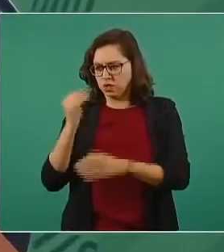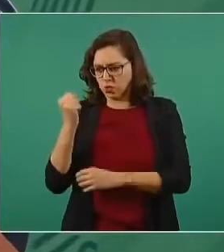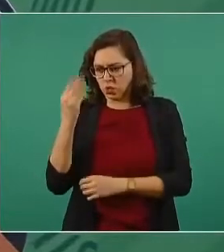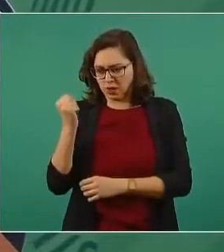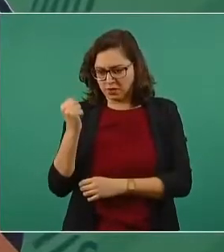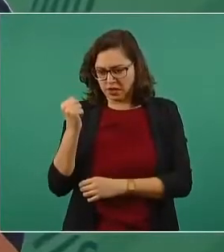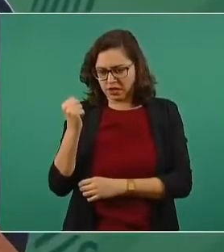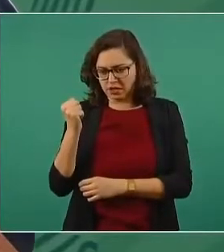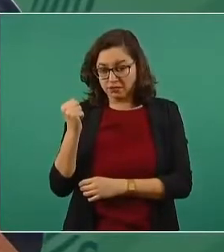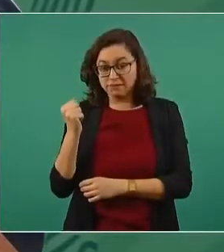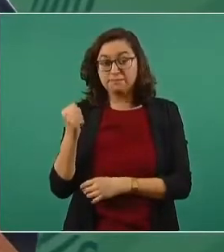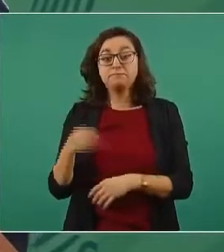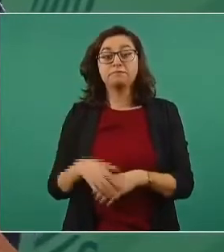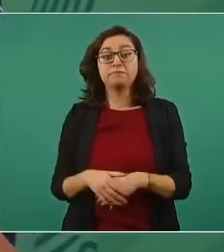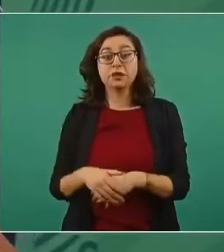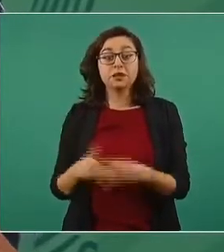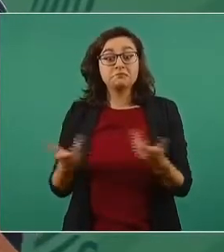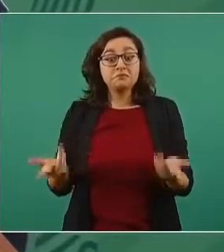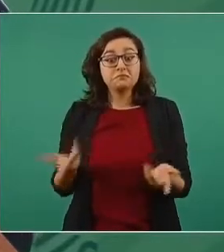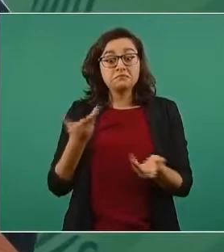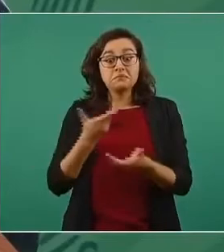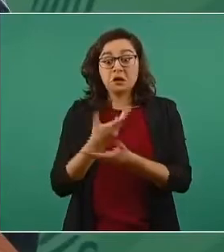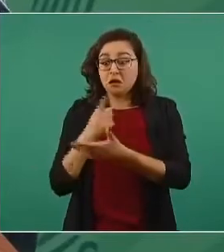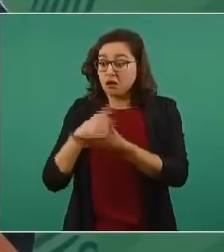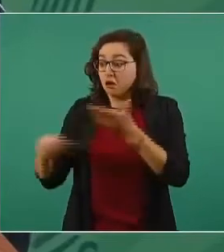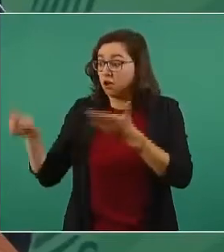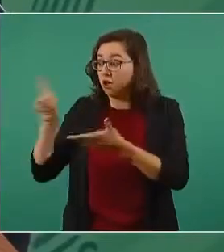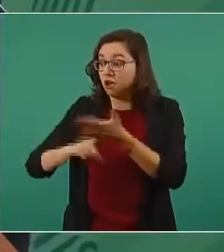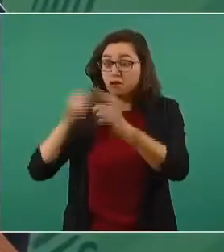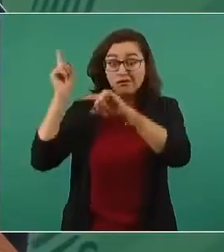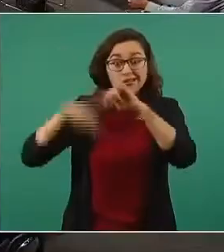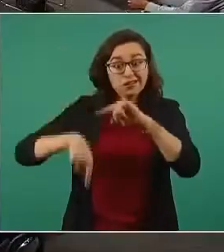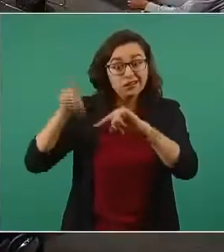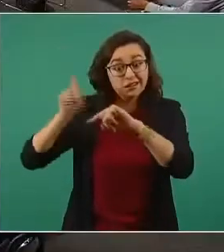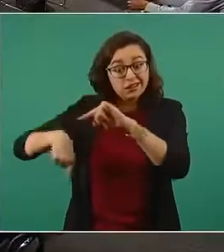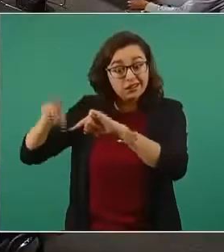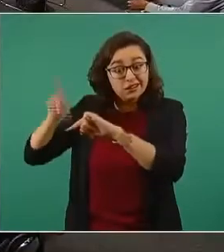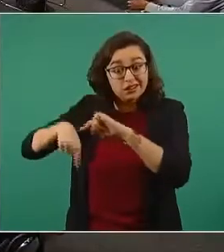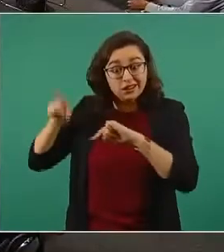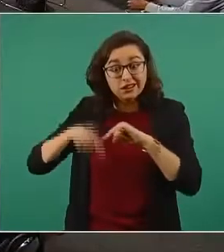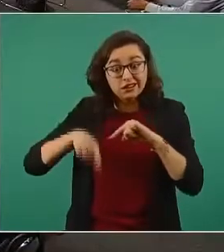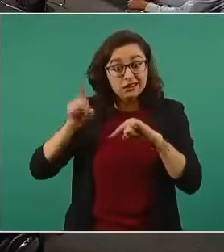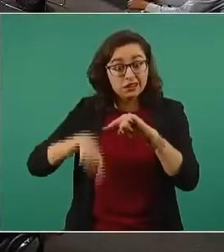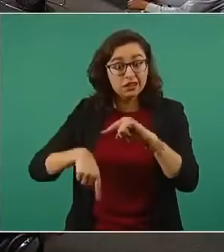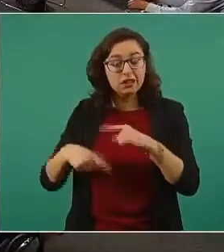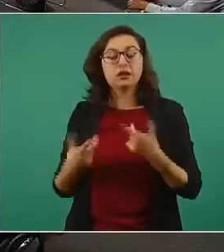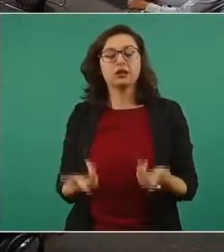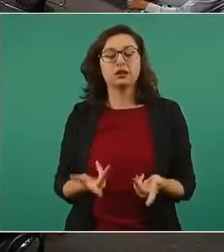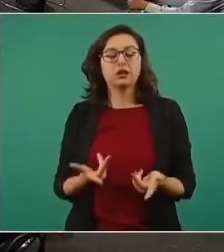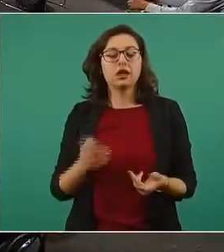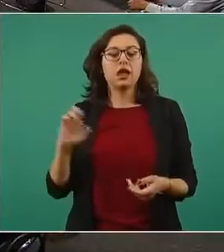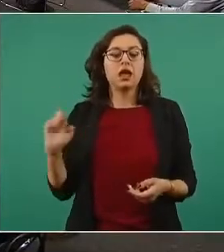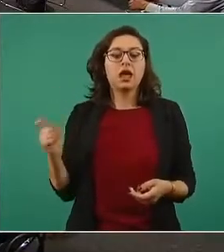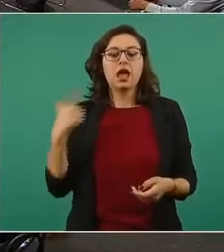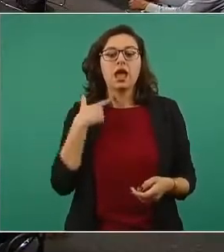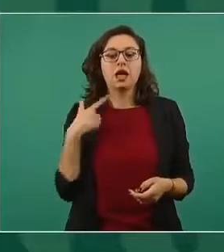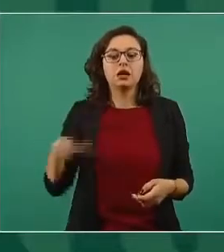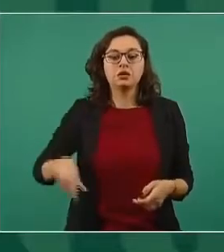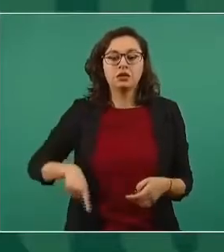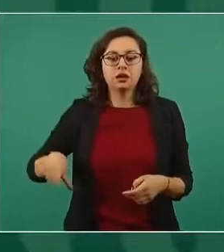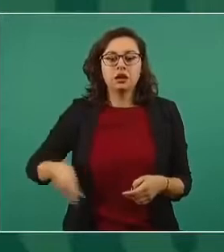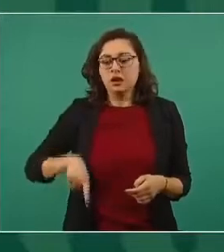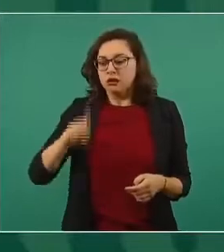Y se tenía que destruir. Hicieron en el gobierno anterior,